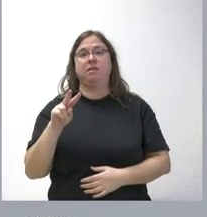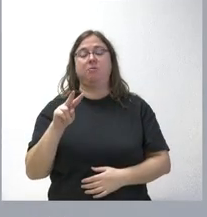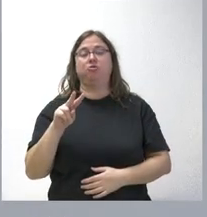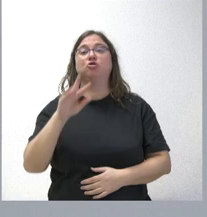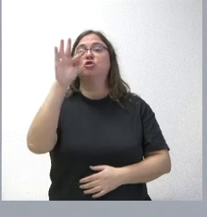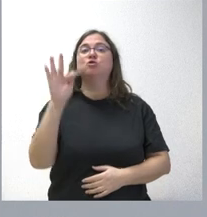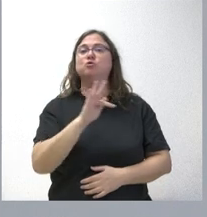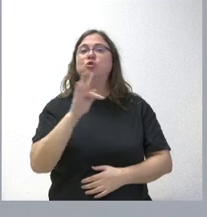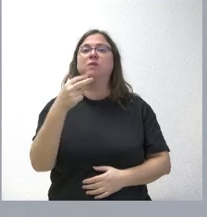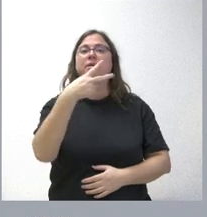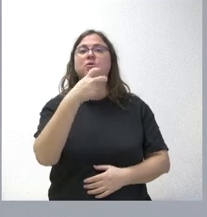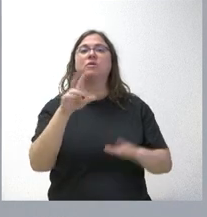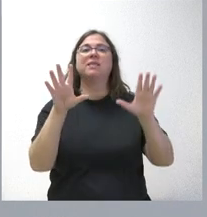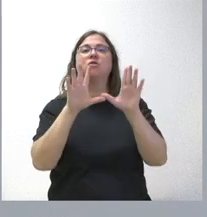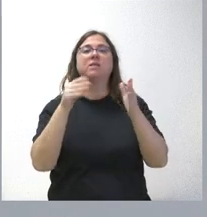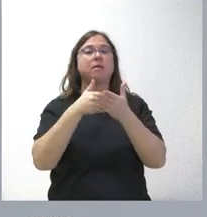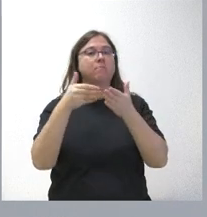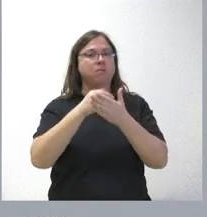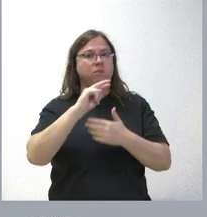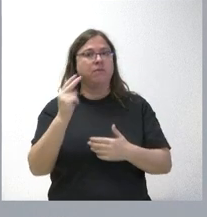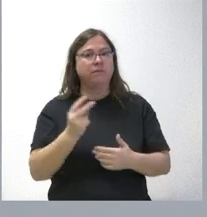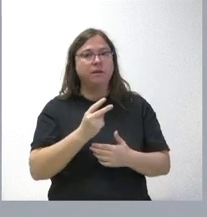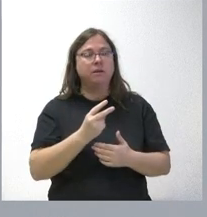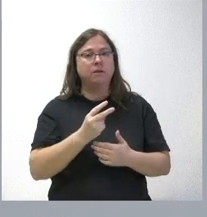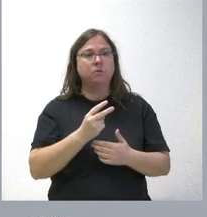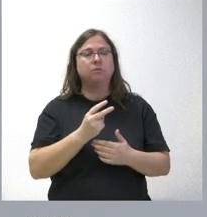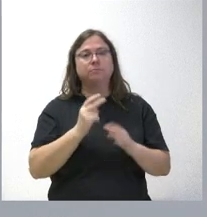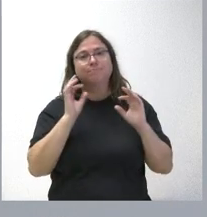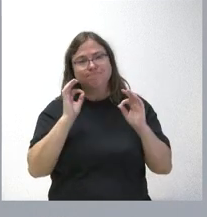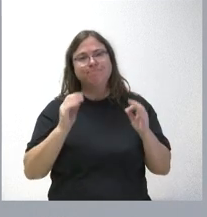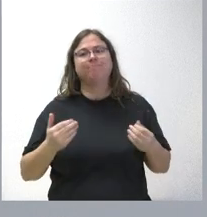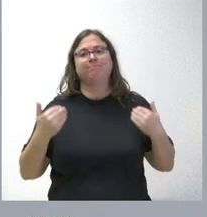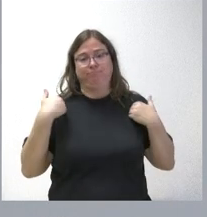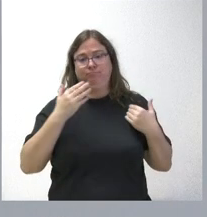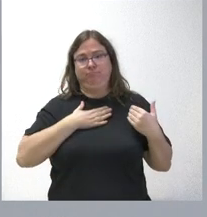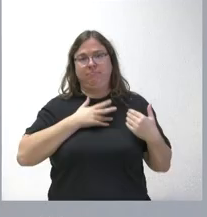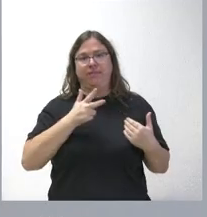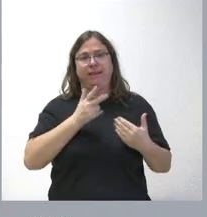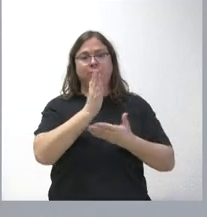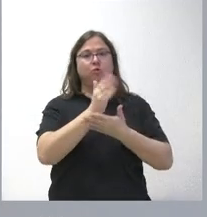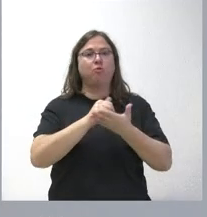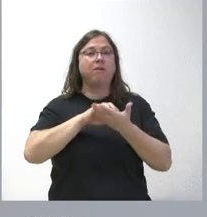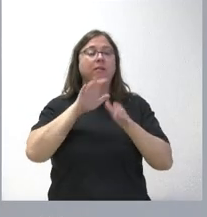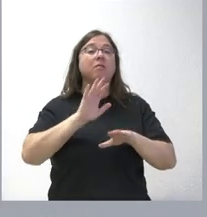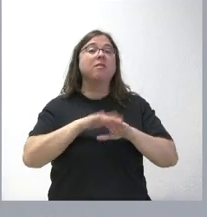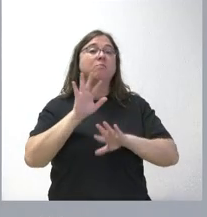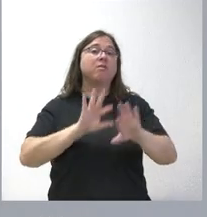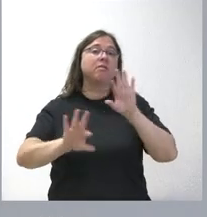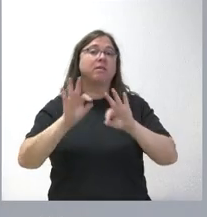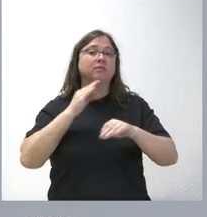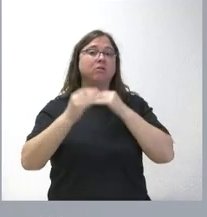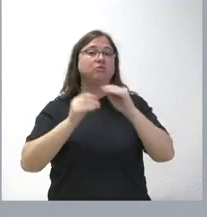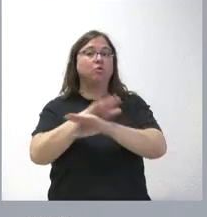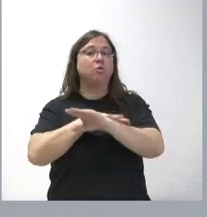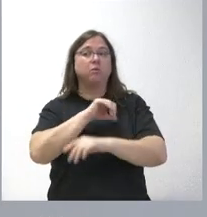total de 210 millones de euros que creemos que corresponde a la comunidad de Castilla y León por decisiones que el Gobierno ha venido tomando